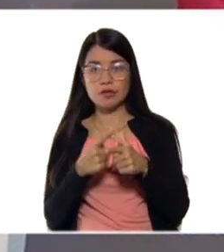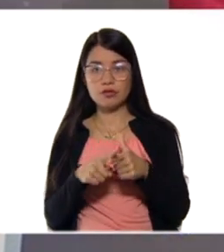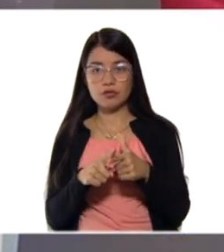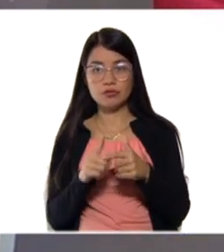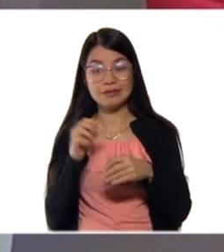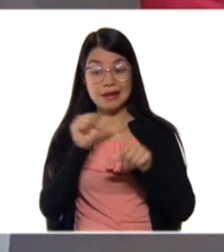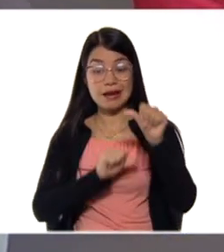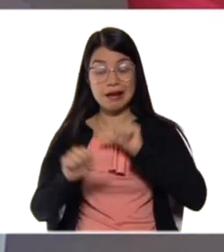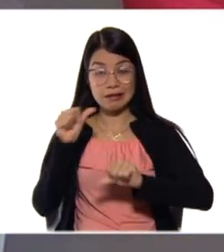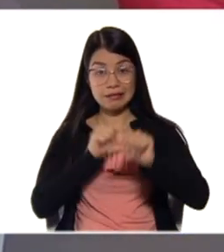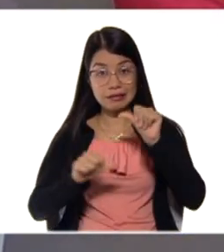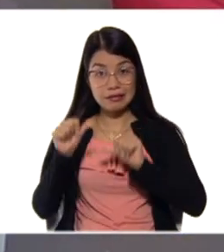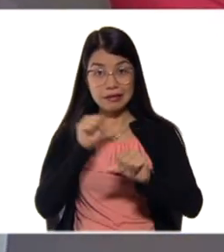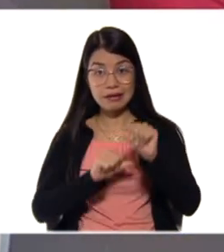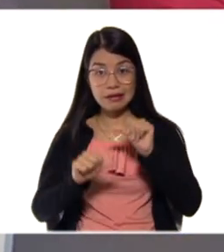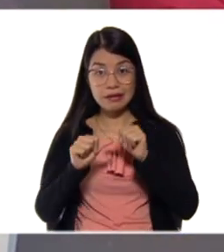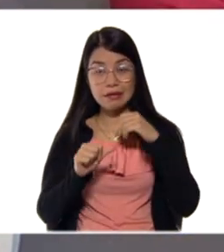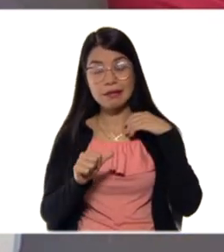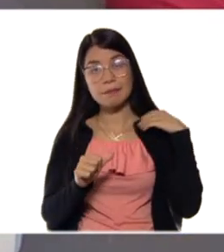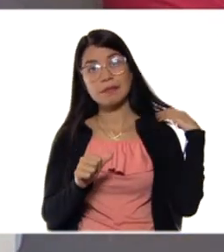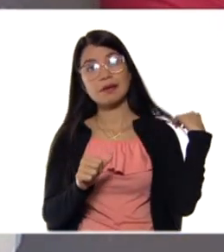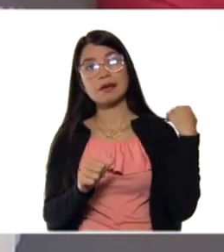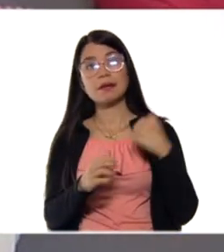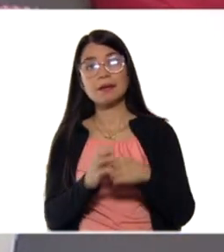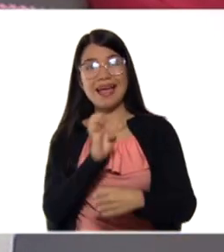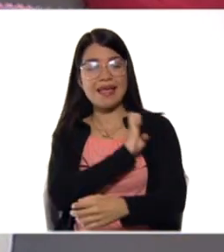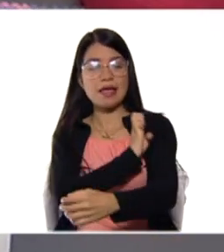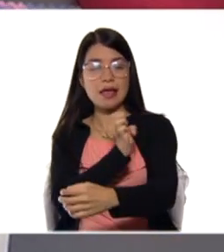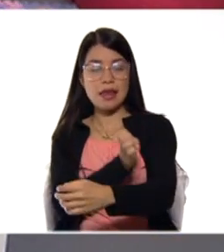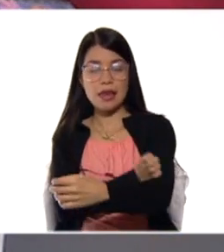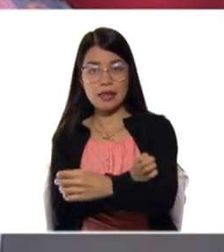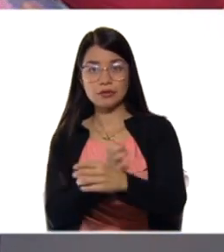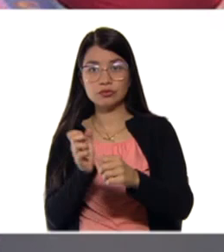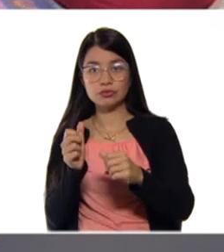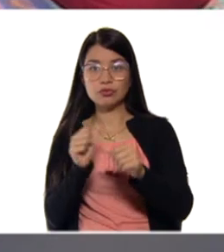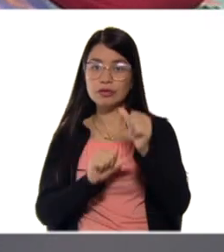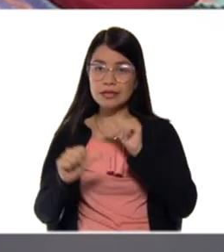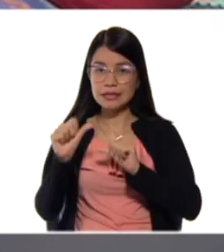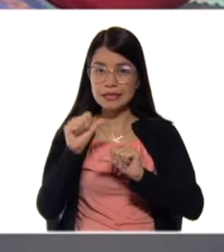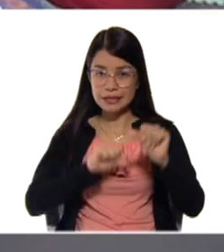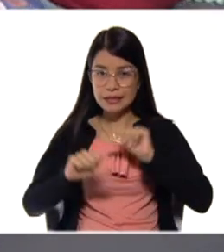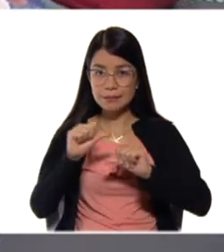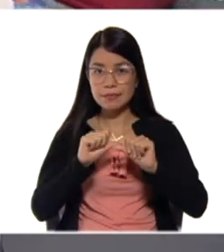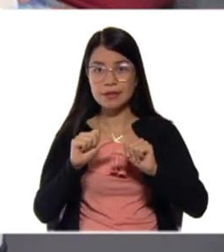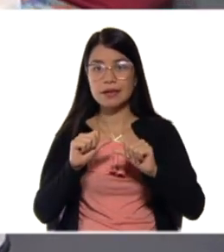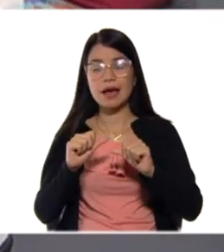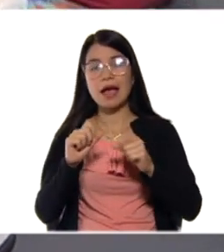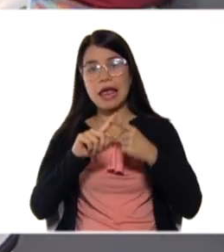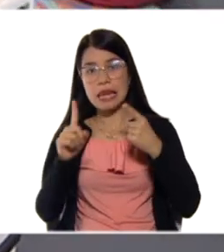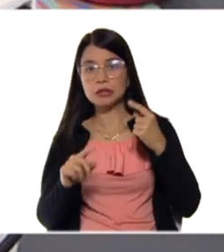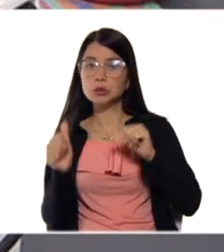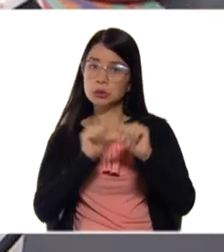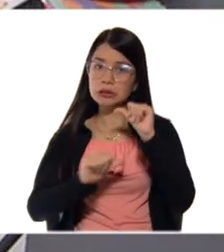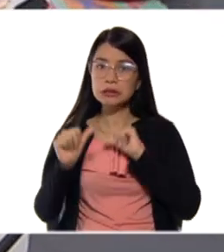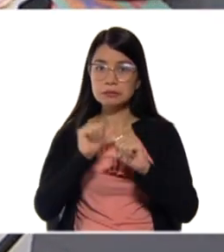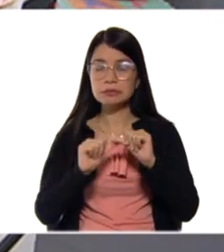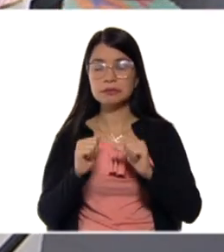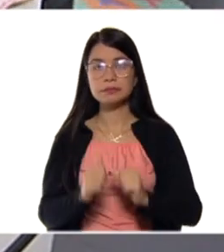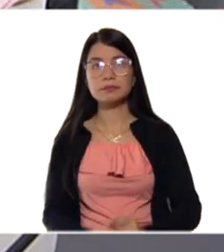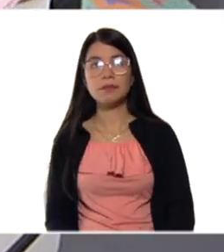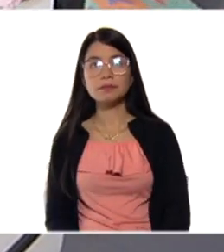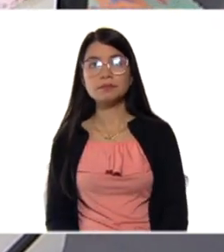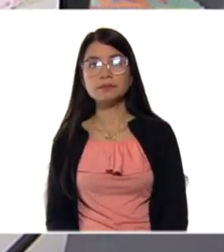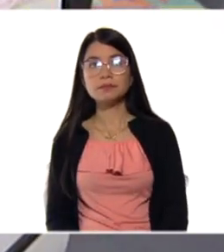¿la química trata acerca de, la electroquímica trata acerca de ello? Sí. Tenemos que dentro de estas